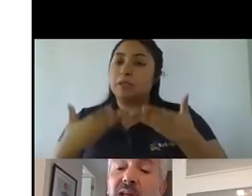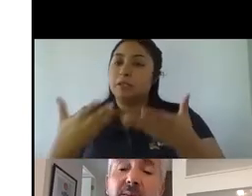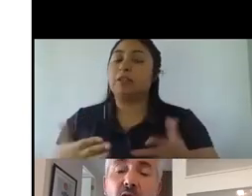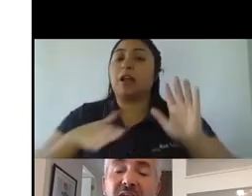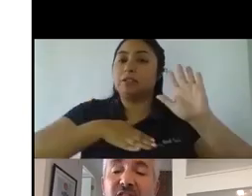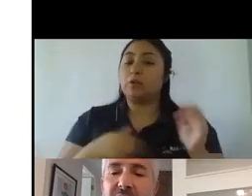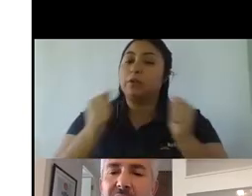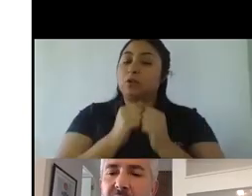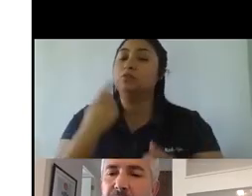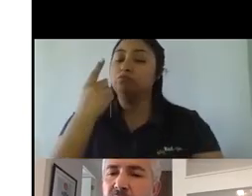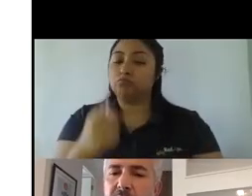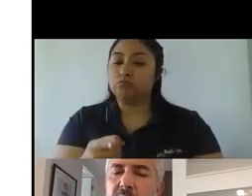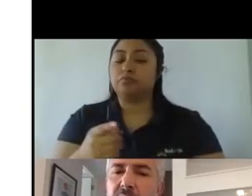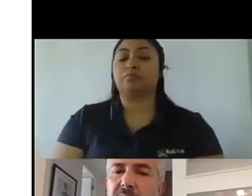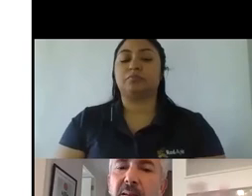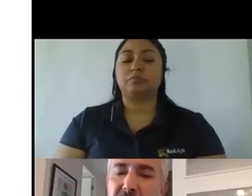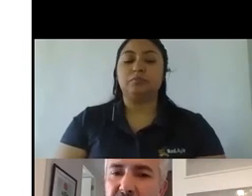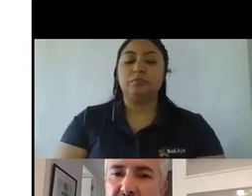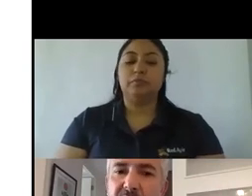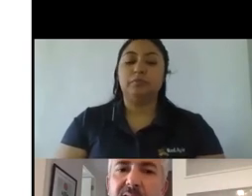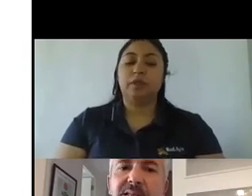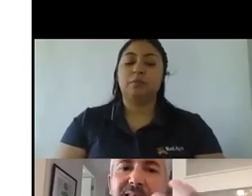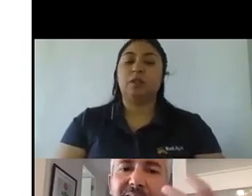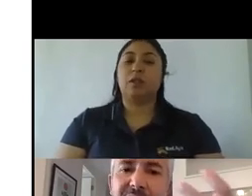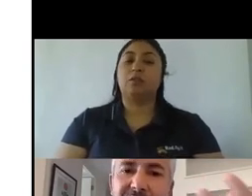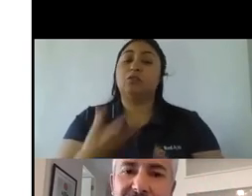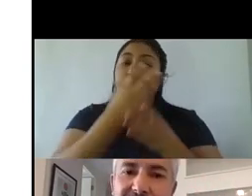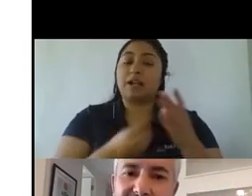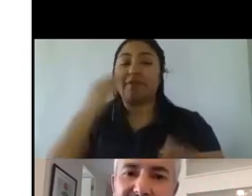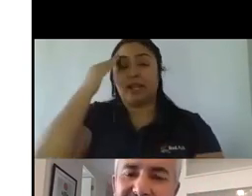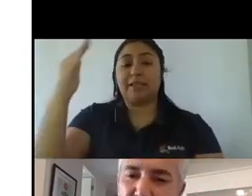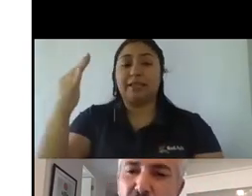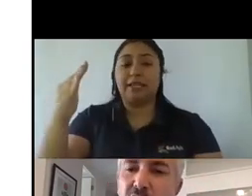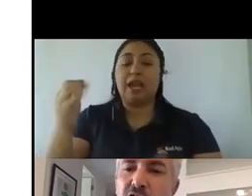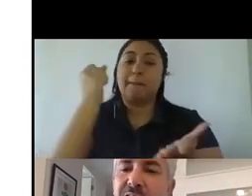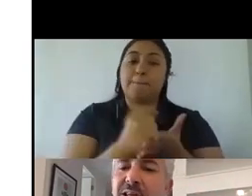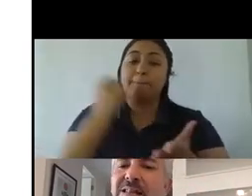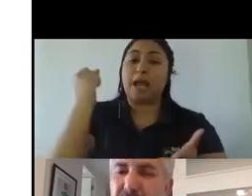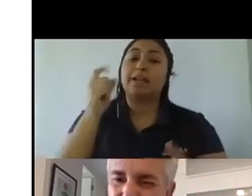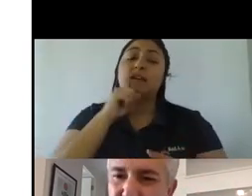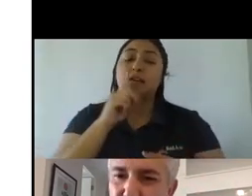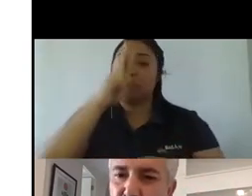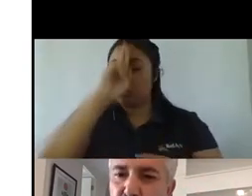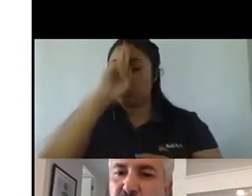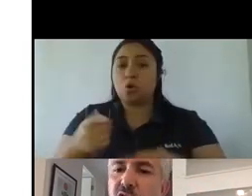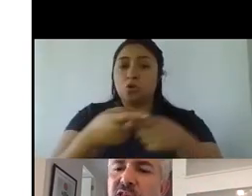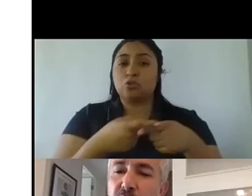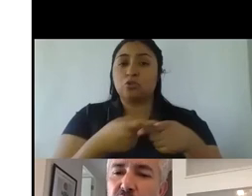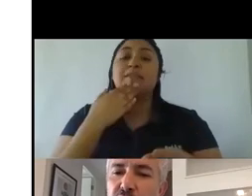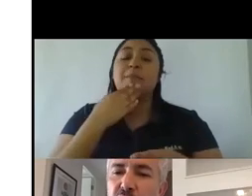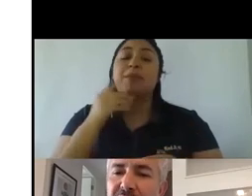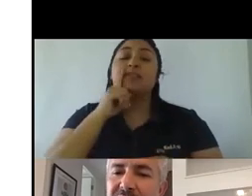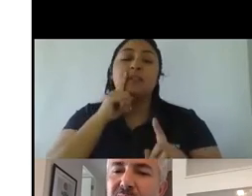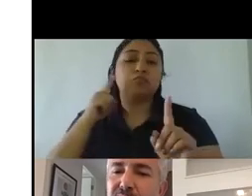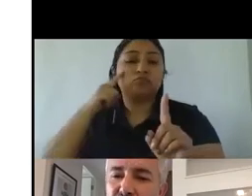porque al final del día estas marcas que tienen un rol social también tienen un propósito y el